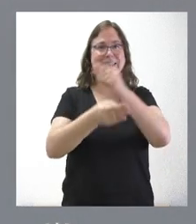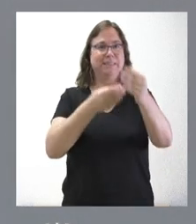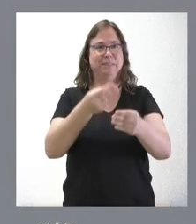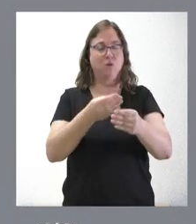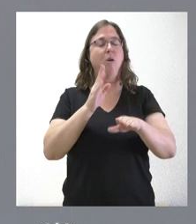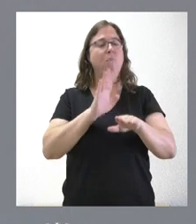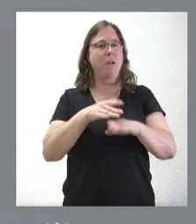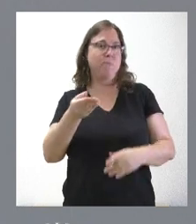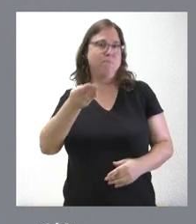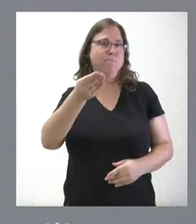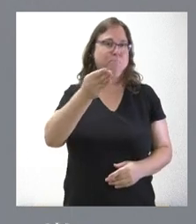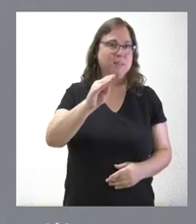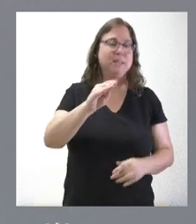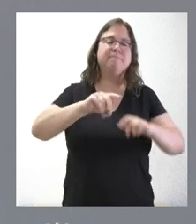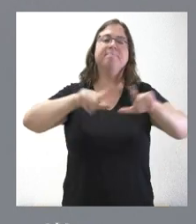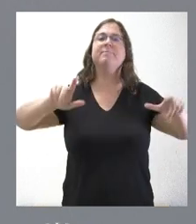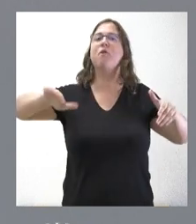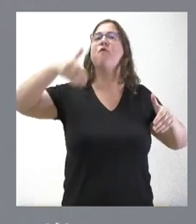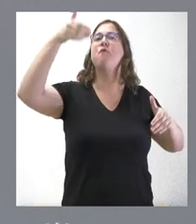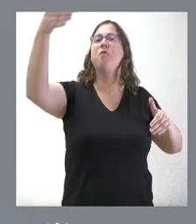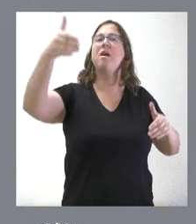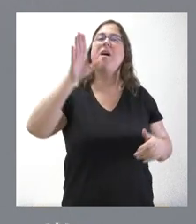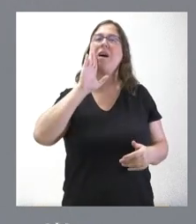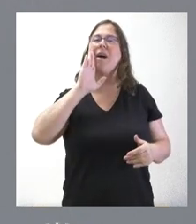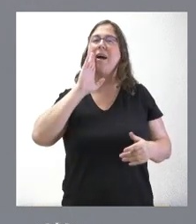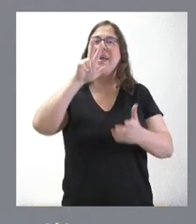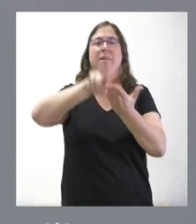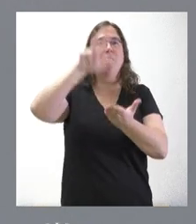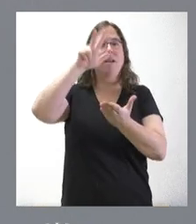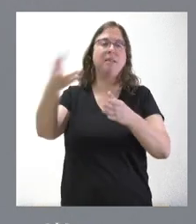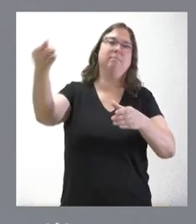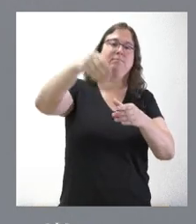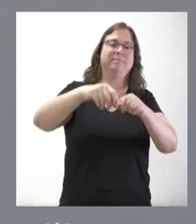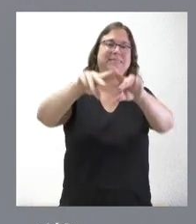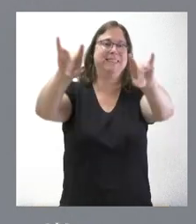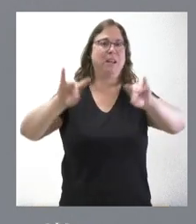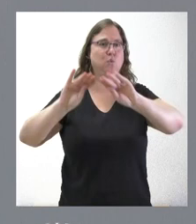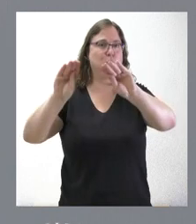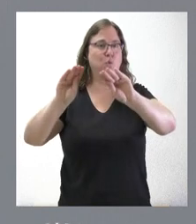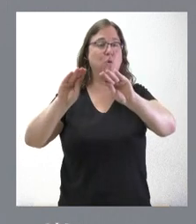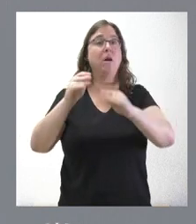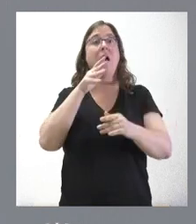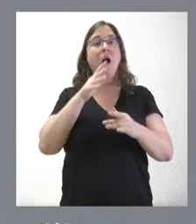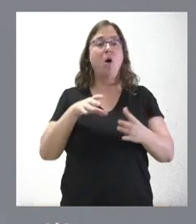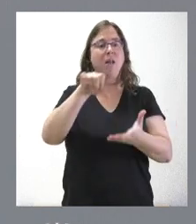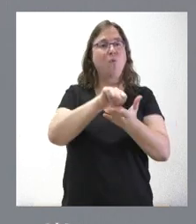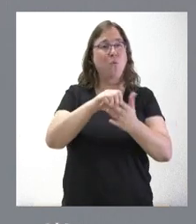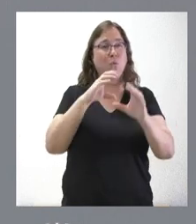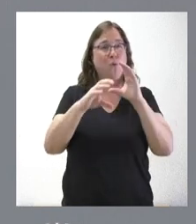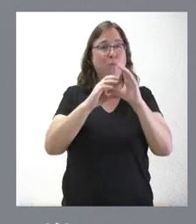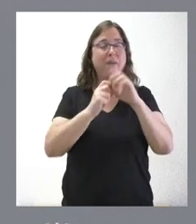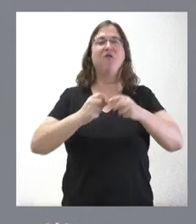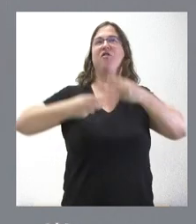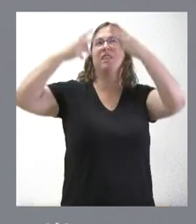va a incorporar el espacio exterior de la antigua imprenta al conjunto. Se llevará a cabo la eliminación del actual núcleo de comunicación vertical del